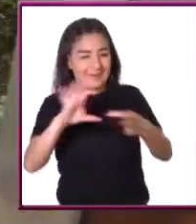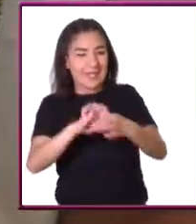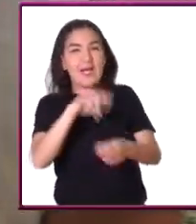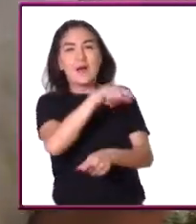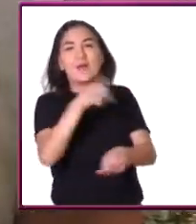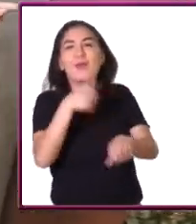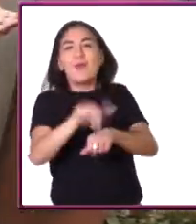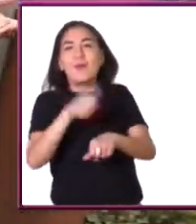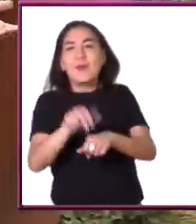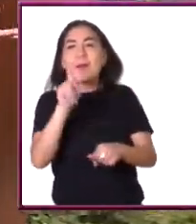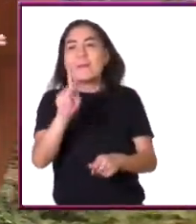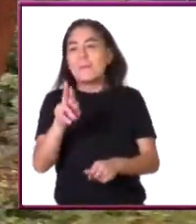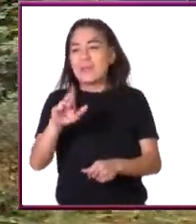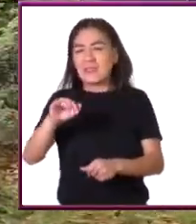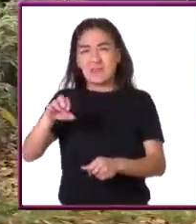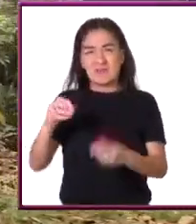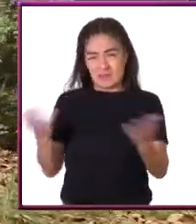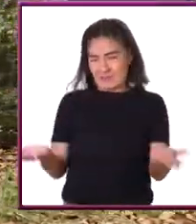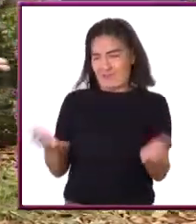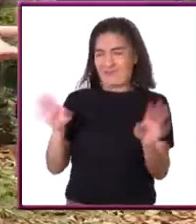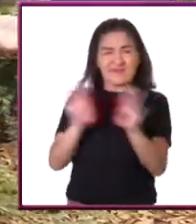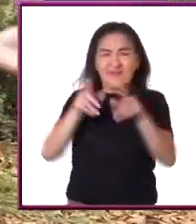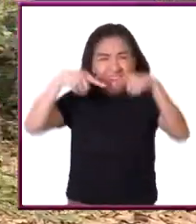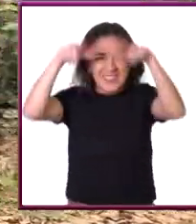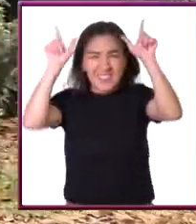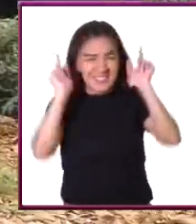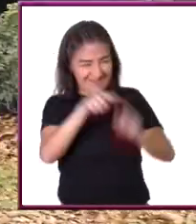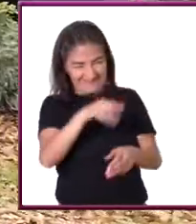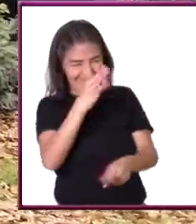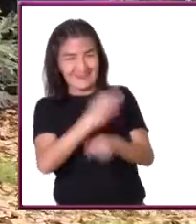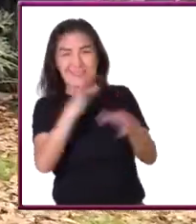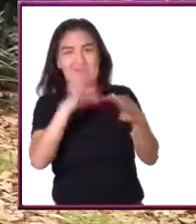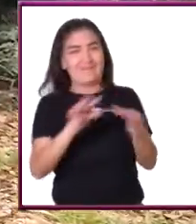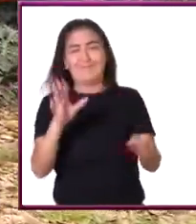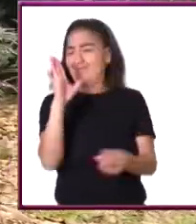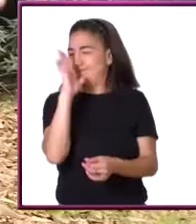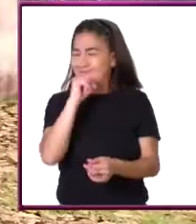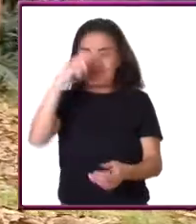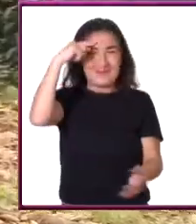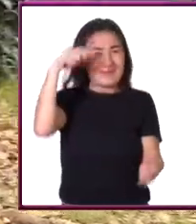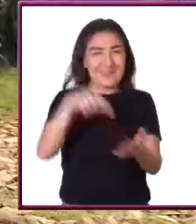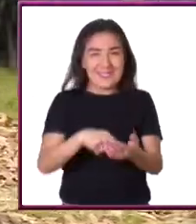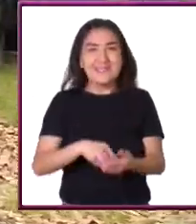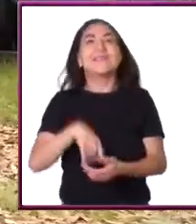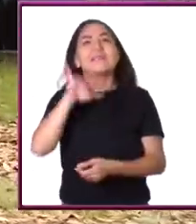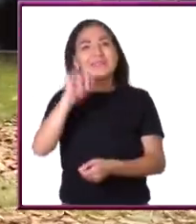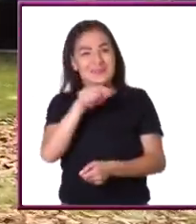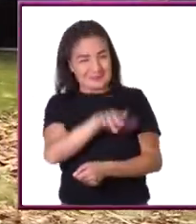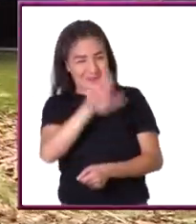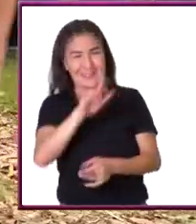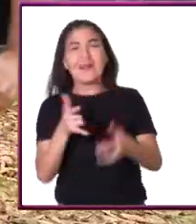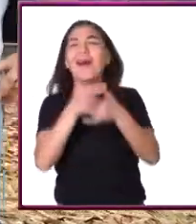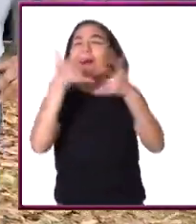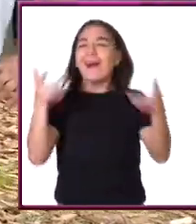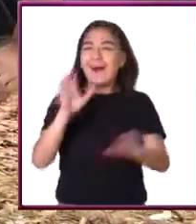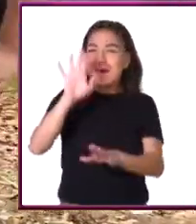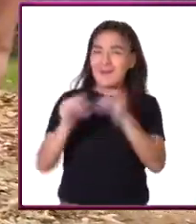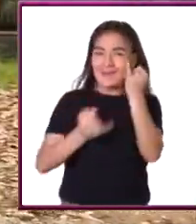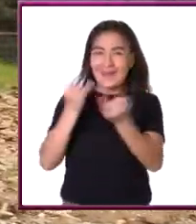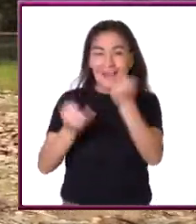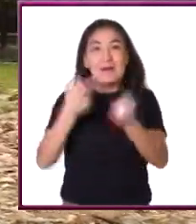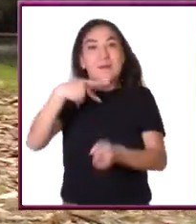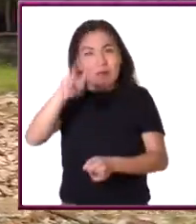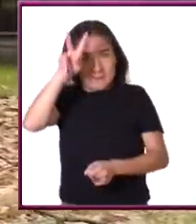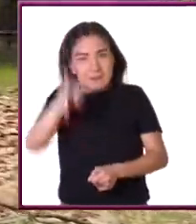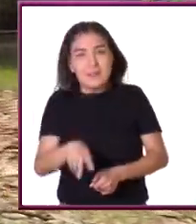corresponde a números primos. Pero ¿cómo? ¿Qué locuras dices? No lo puedo creer. Parece una historia de fábula,